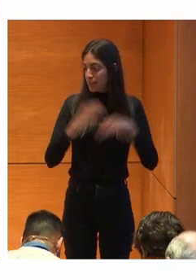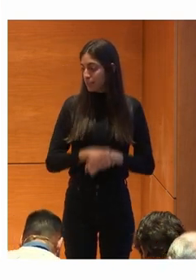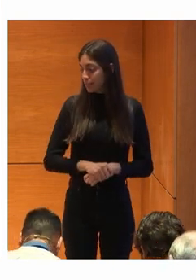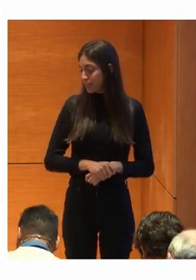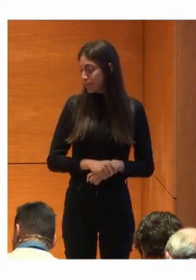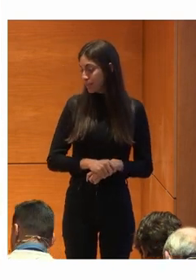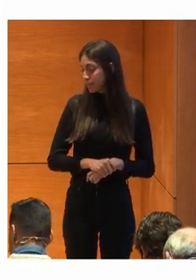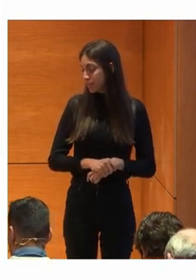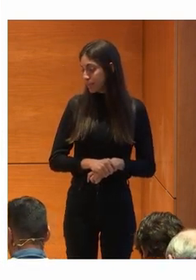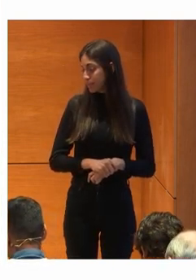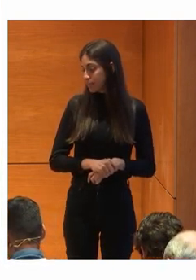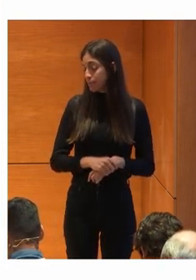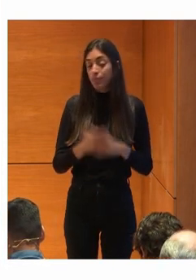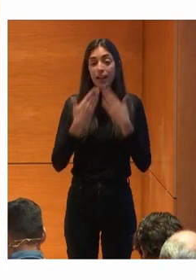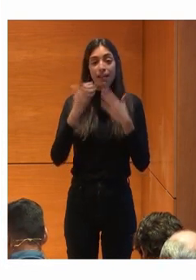Muchas gracias Elena